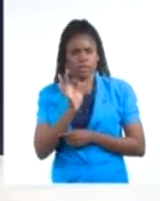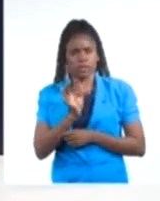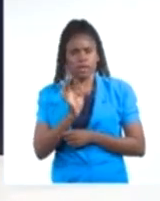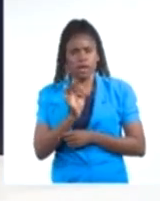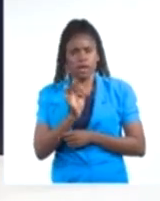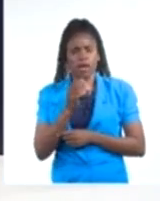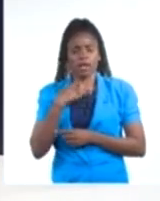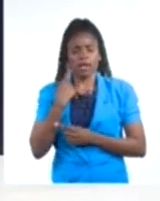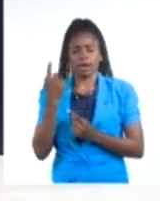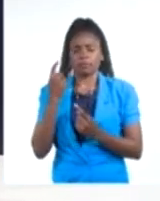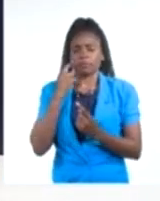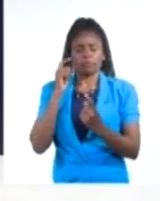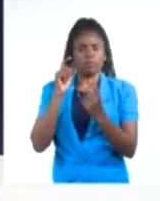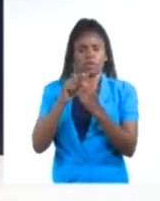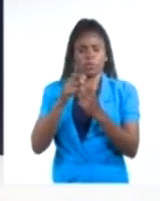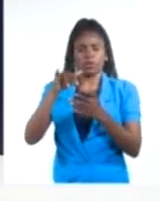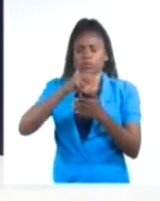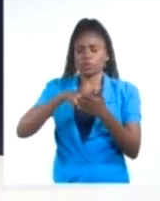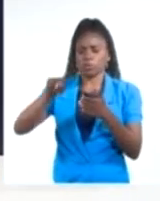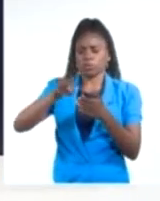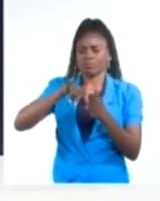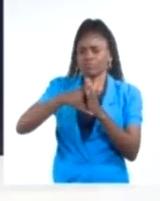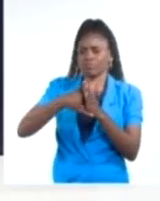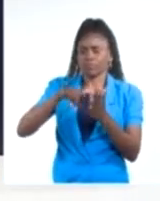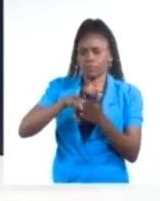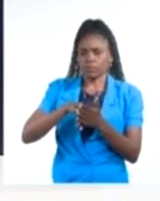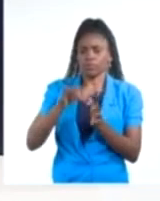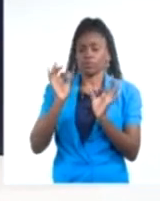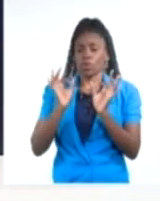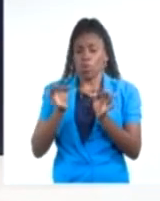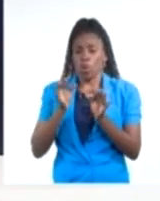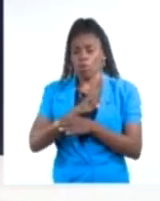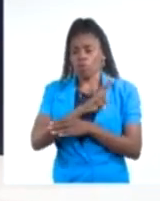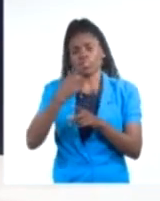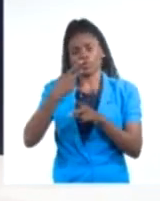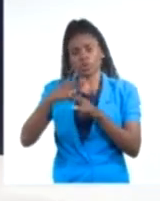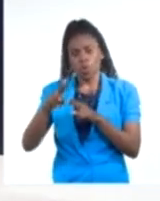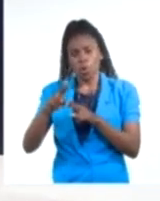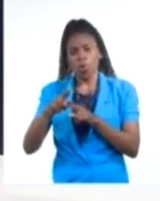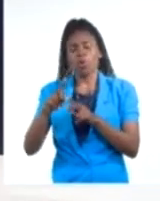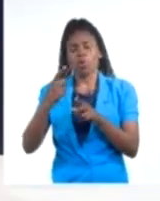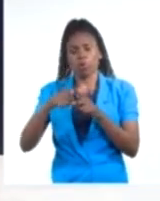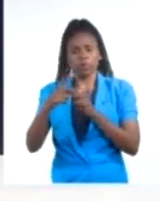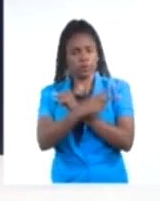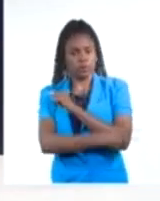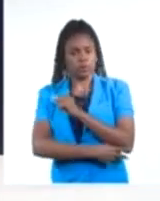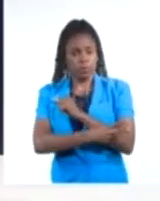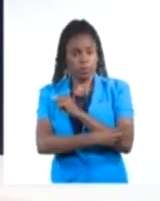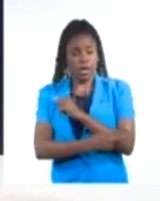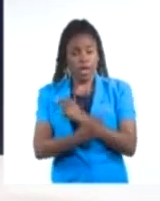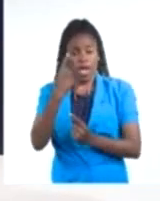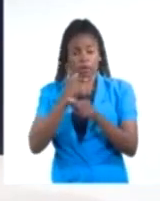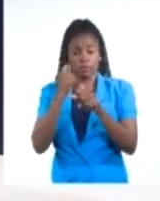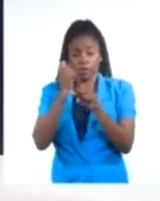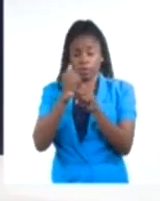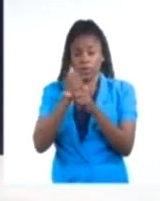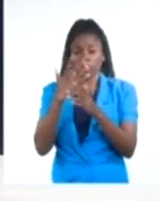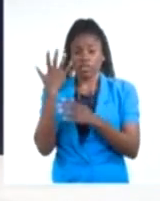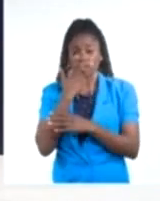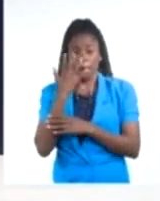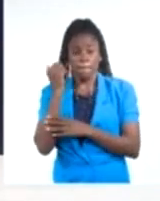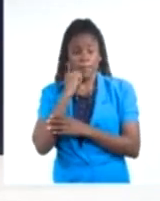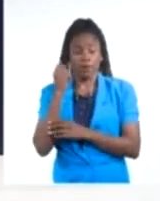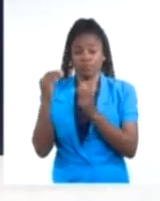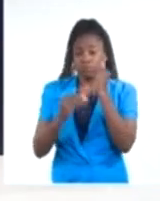que fija principios y proyecciones. También fue a Uruguay, donde como uno de los pilares del Mercosur, como el más